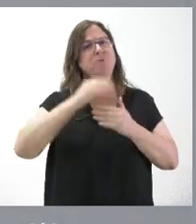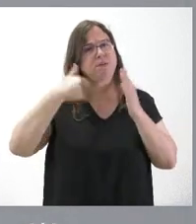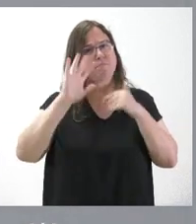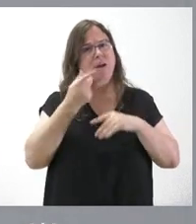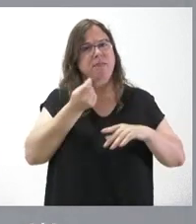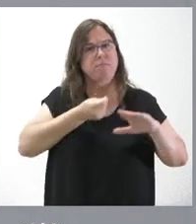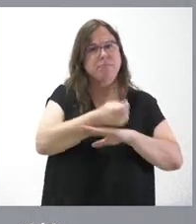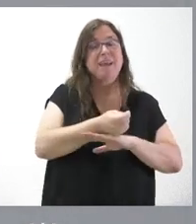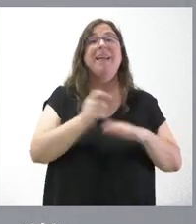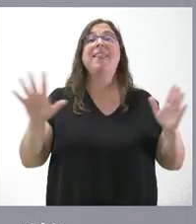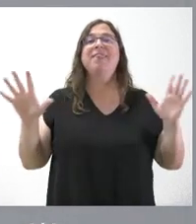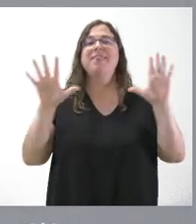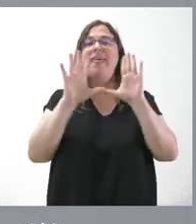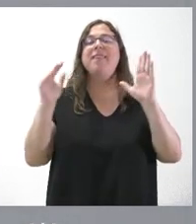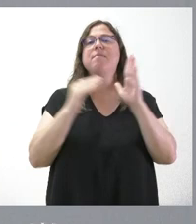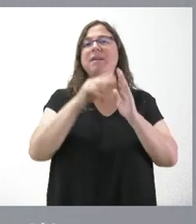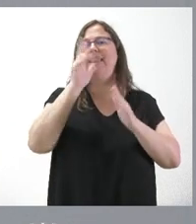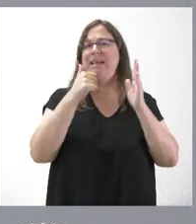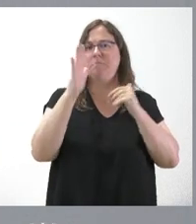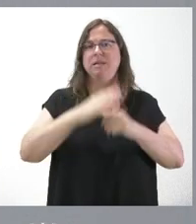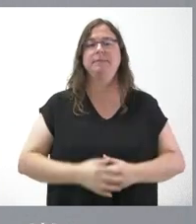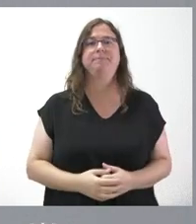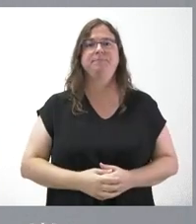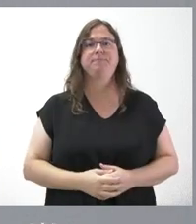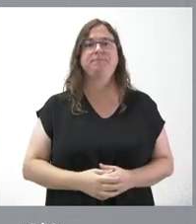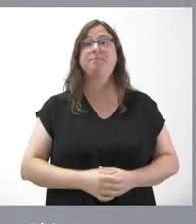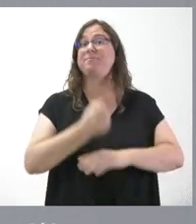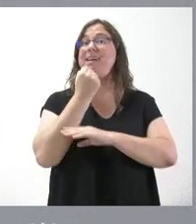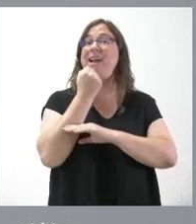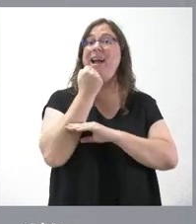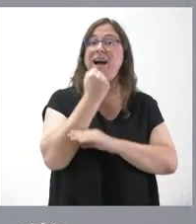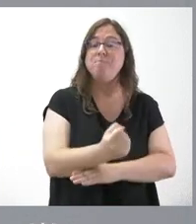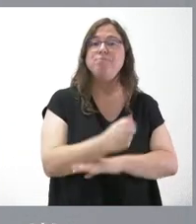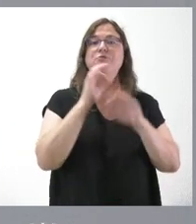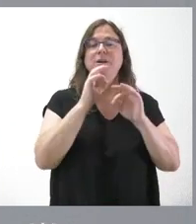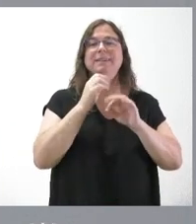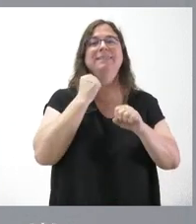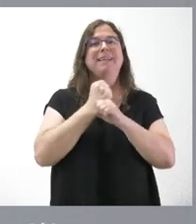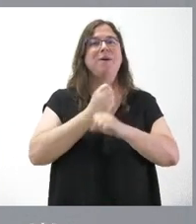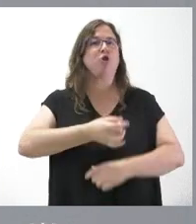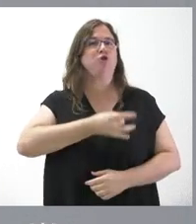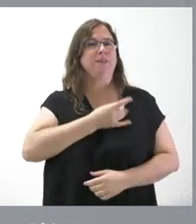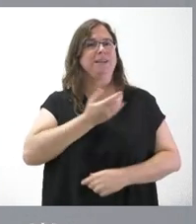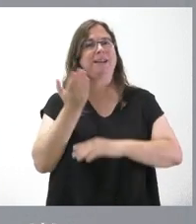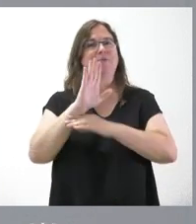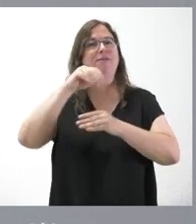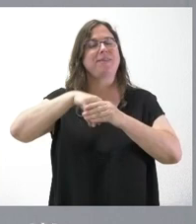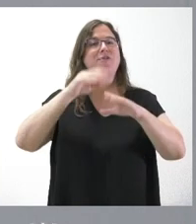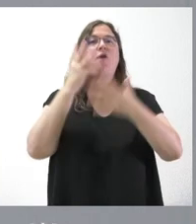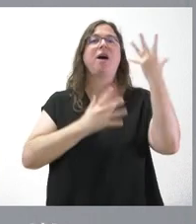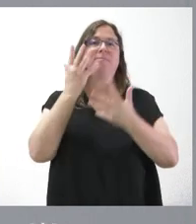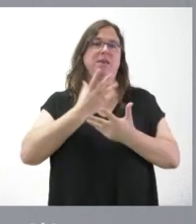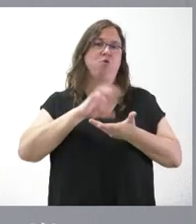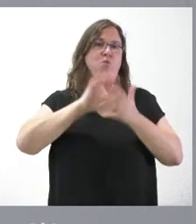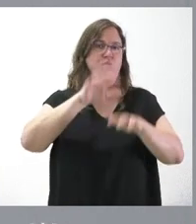más de 10.000 hectáreas. Se apoya económicamente la labor de las organizaciones sindicales con representación en la Administración de la comunidad.